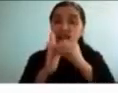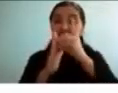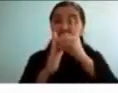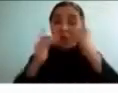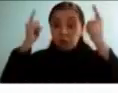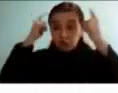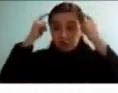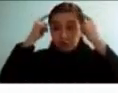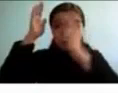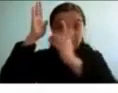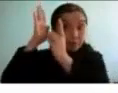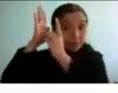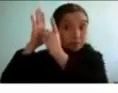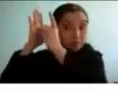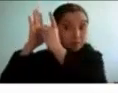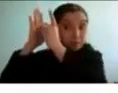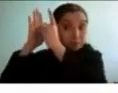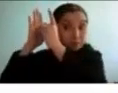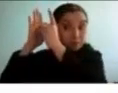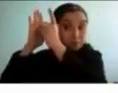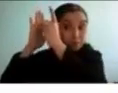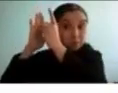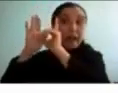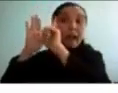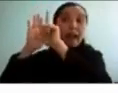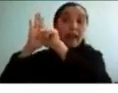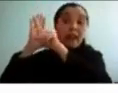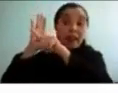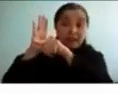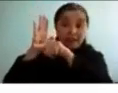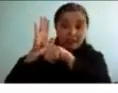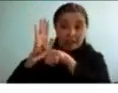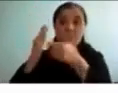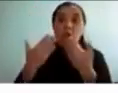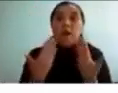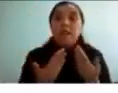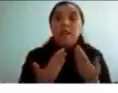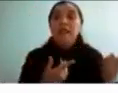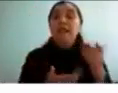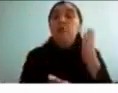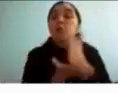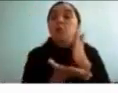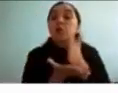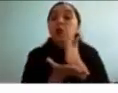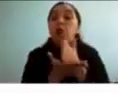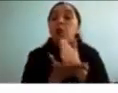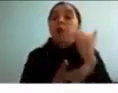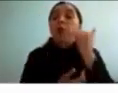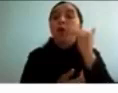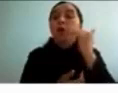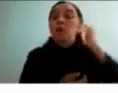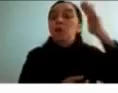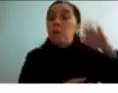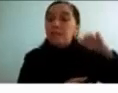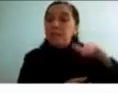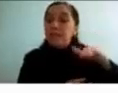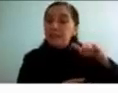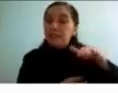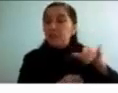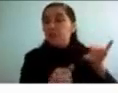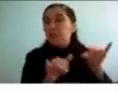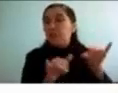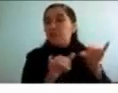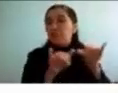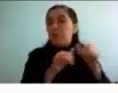tengan esos comportamientos más infantiles o más inmaduros en cuanto a ser